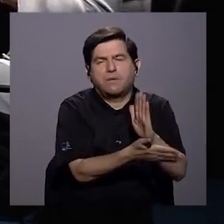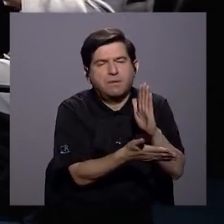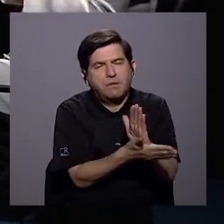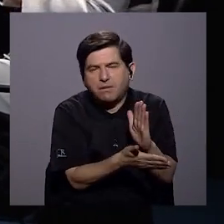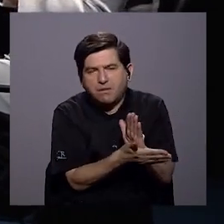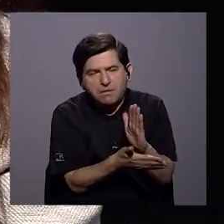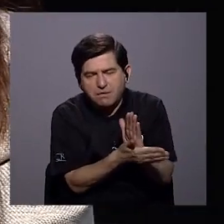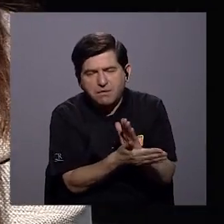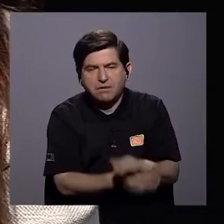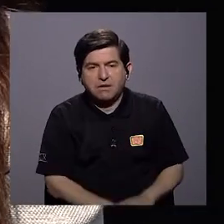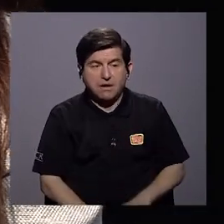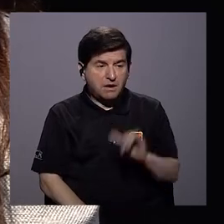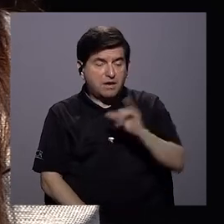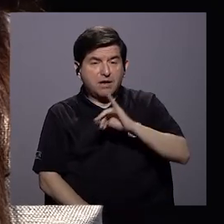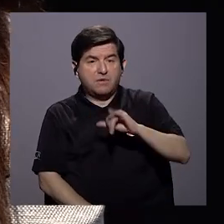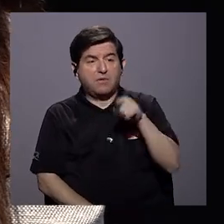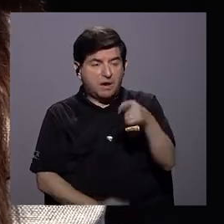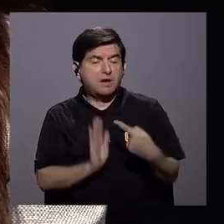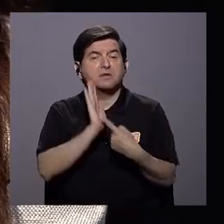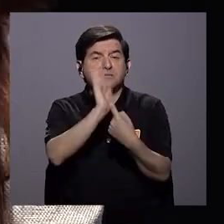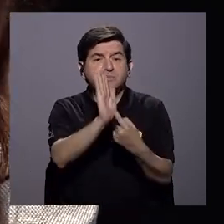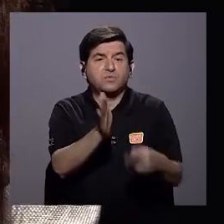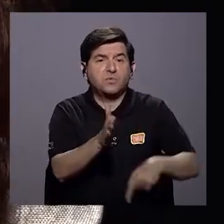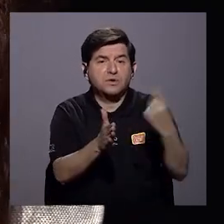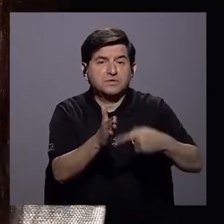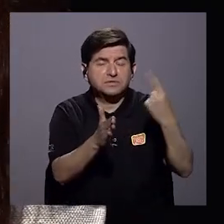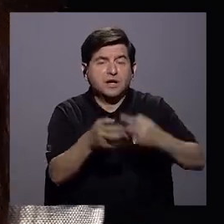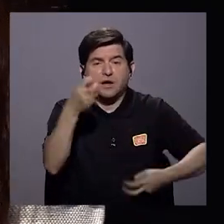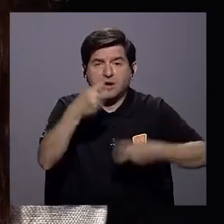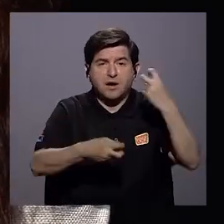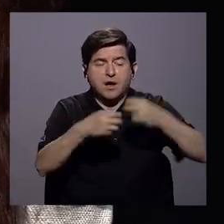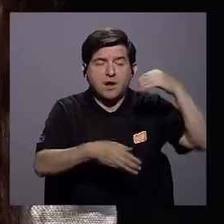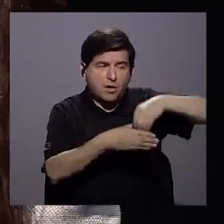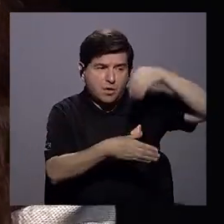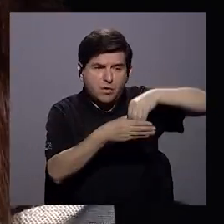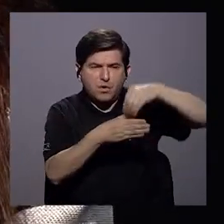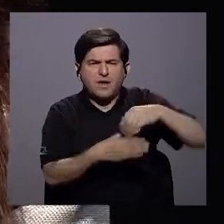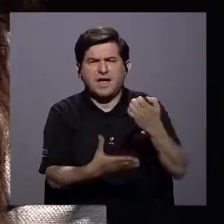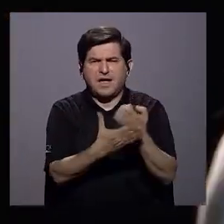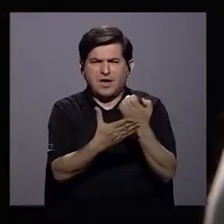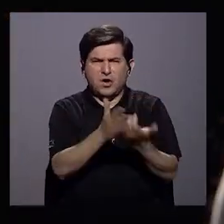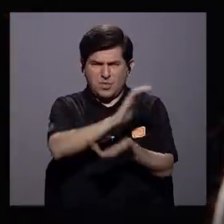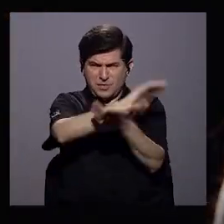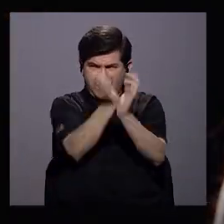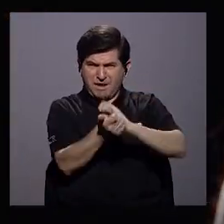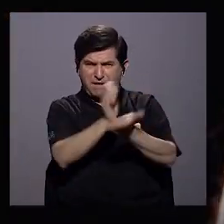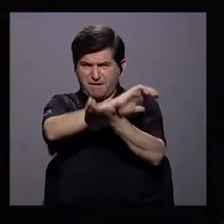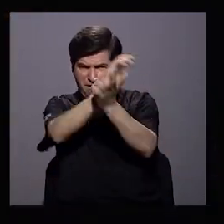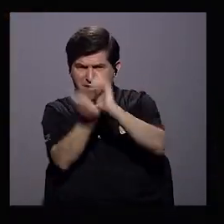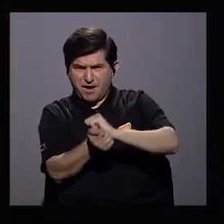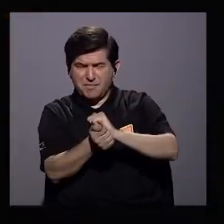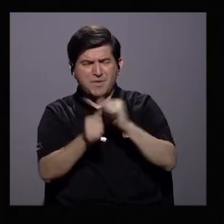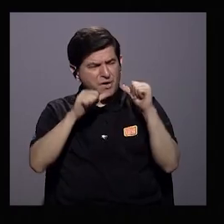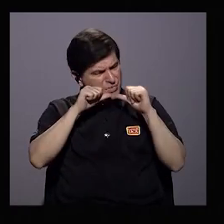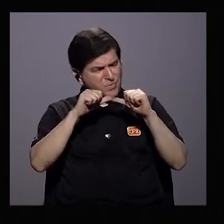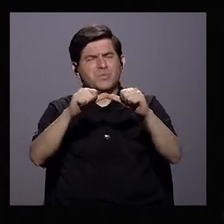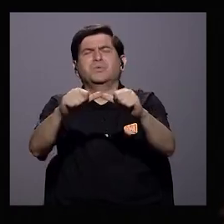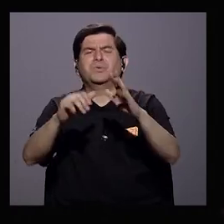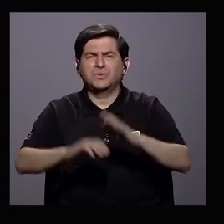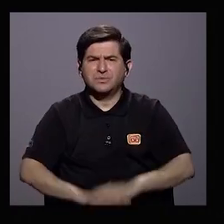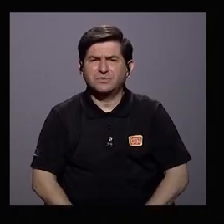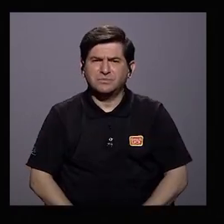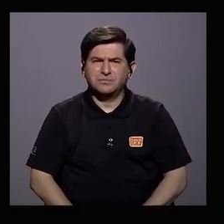por poner un ejemplo, pues a ellos también se les refleja y muchas veces eso dificulta la inversión. Y una economía que está cambiante constantemente.